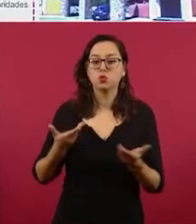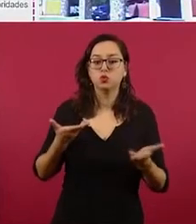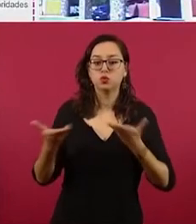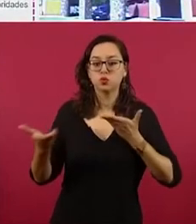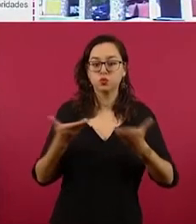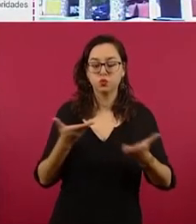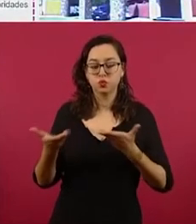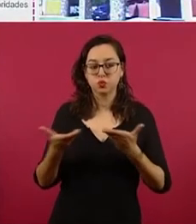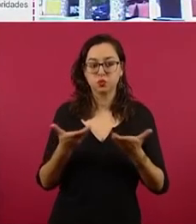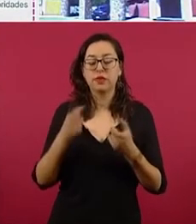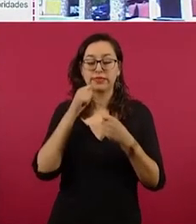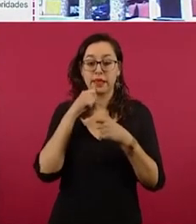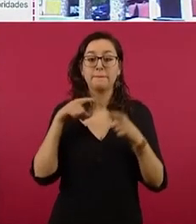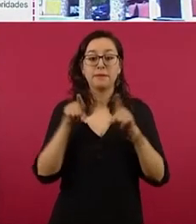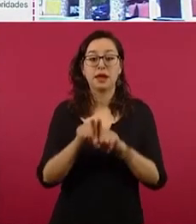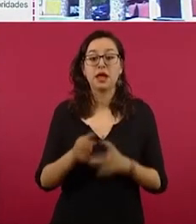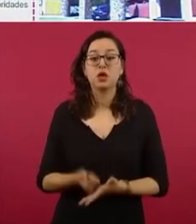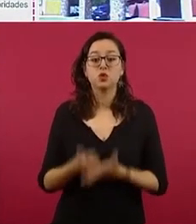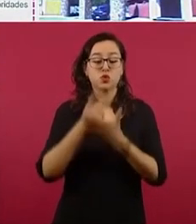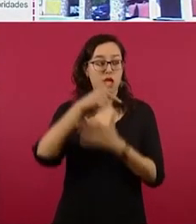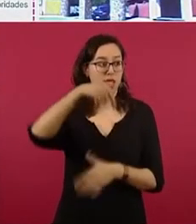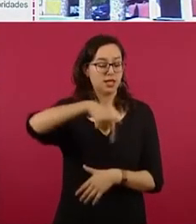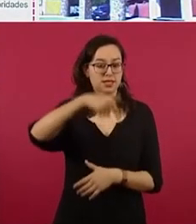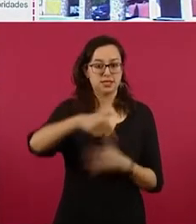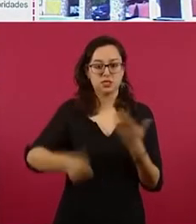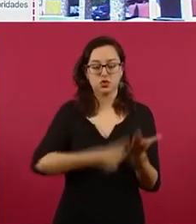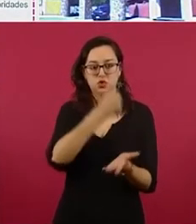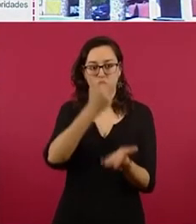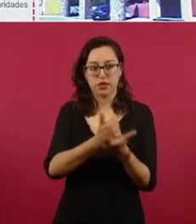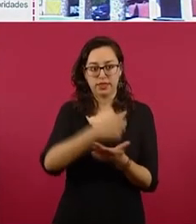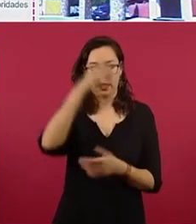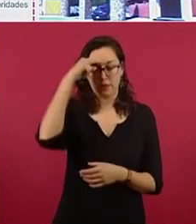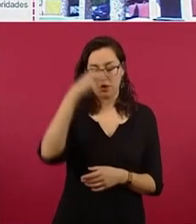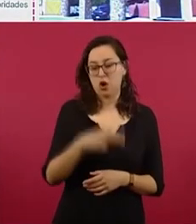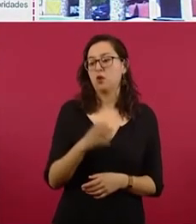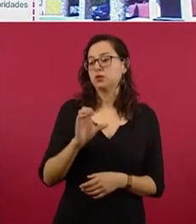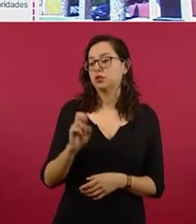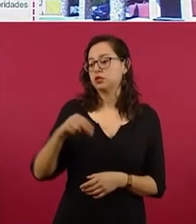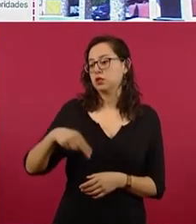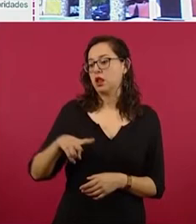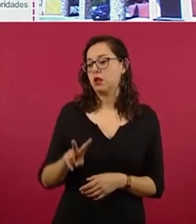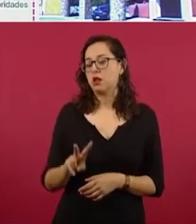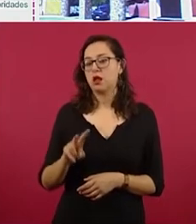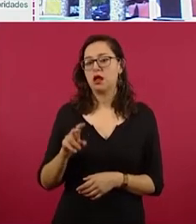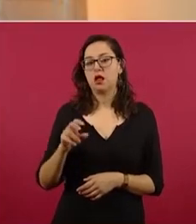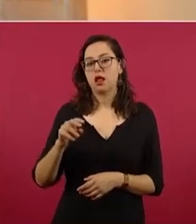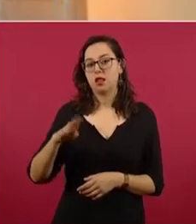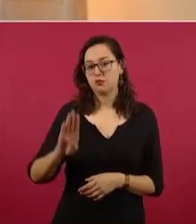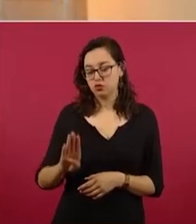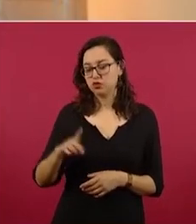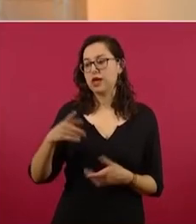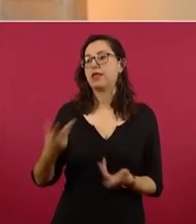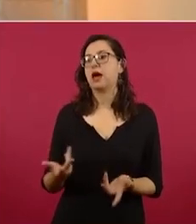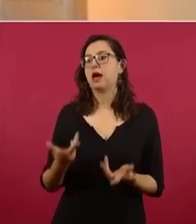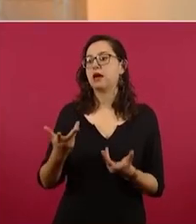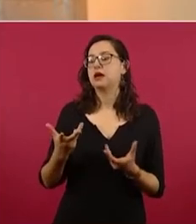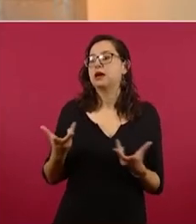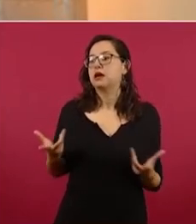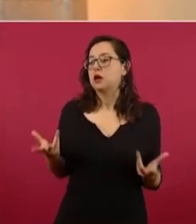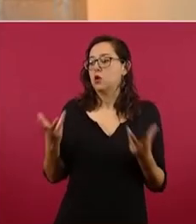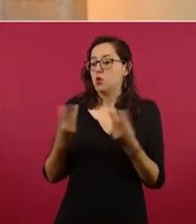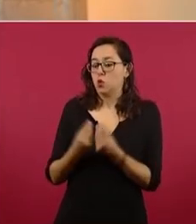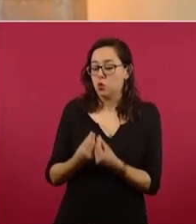Justicia de la Ciudad de México y la Comisión Nacional de Búsqueda y las instancias que fueran necesarias